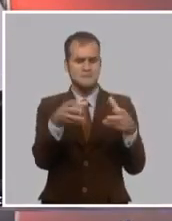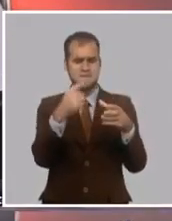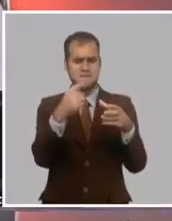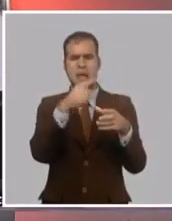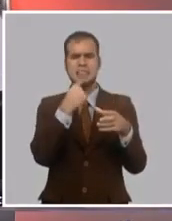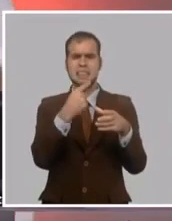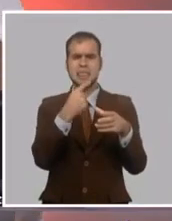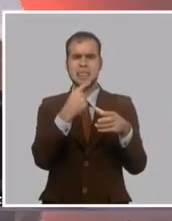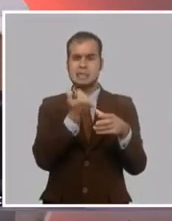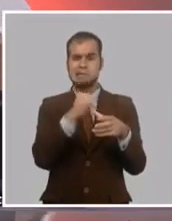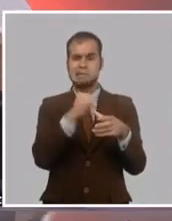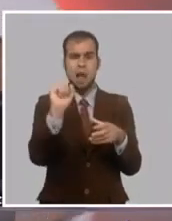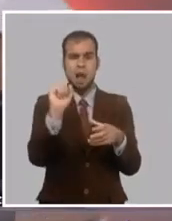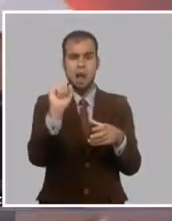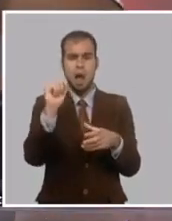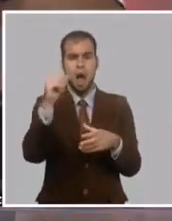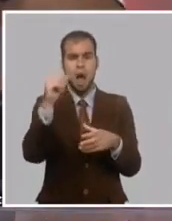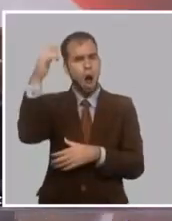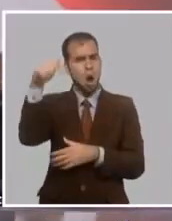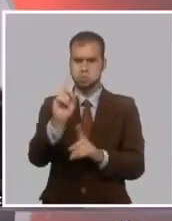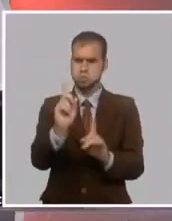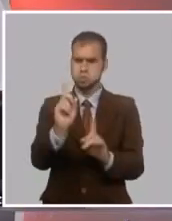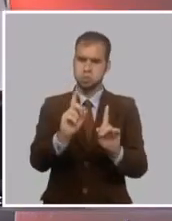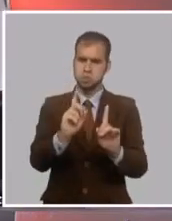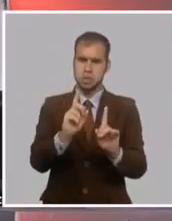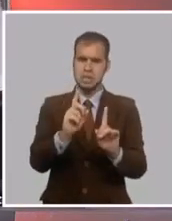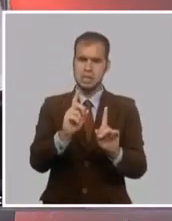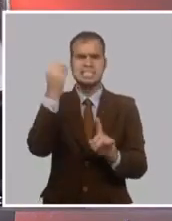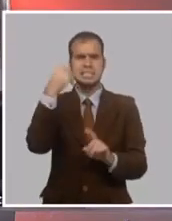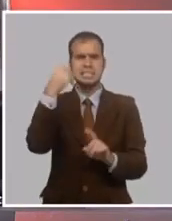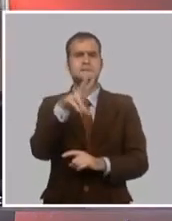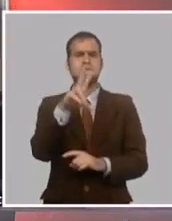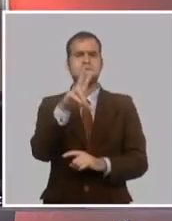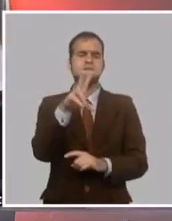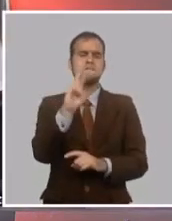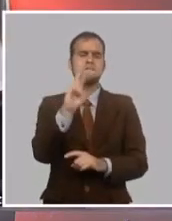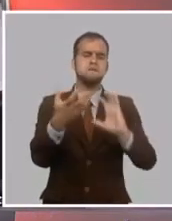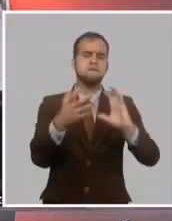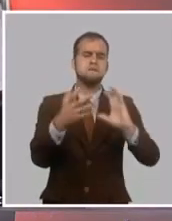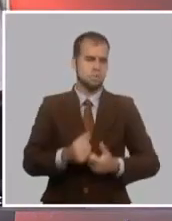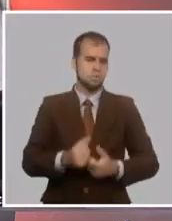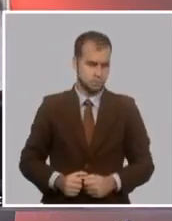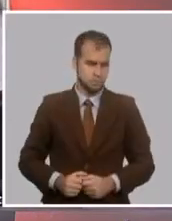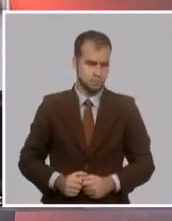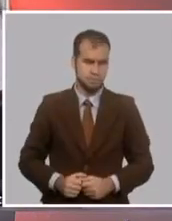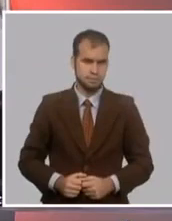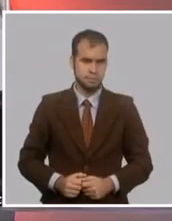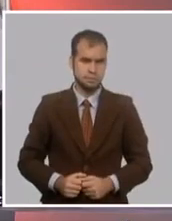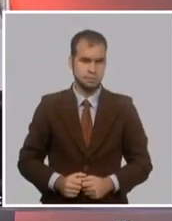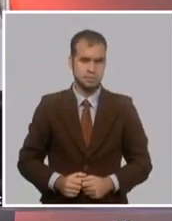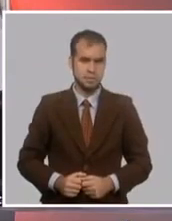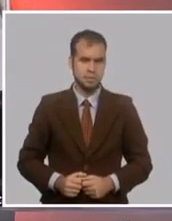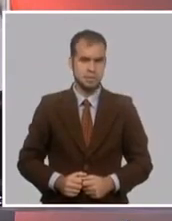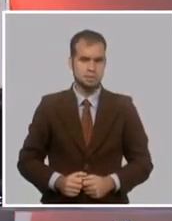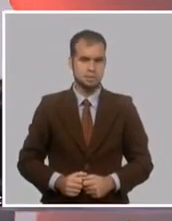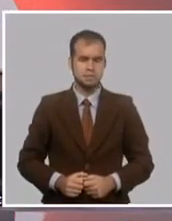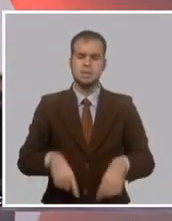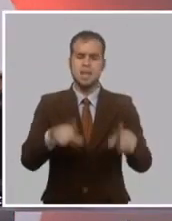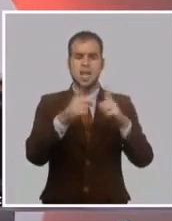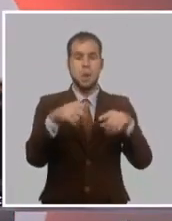república y va aclarando con formas nuevas o con desechos de los anteriores